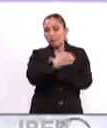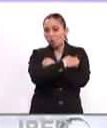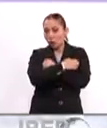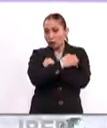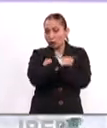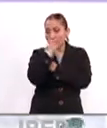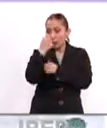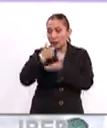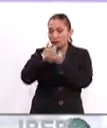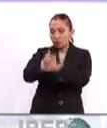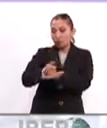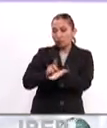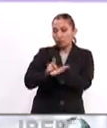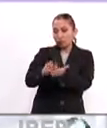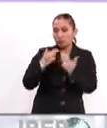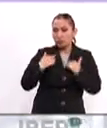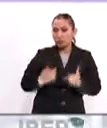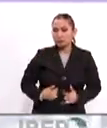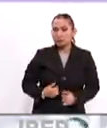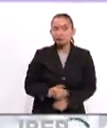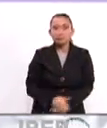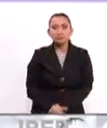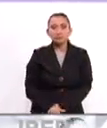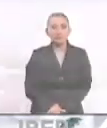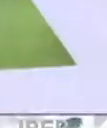educación para la Procuración de los Derechos Humanos.